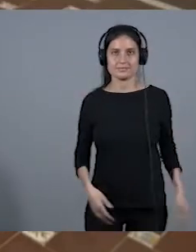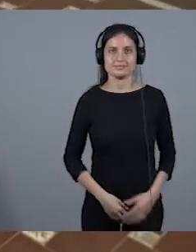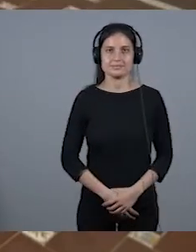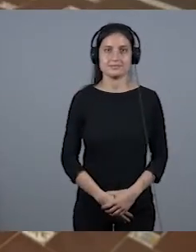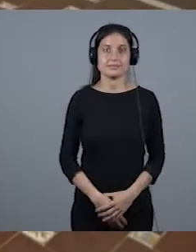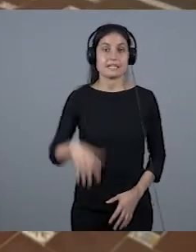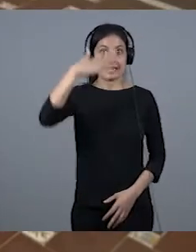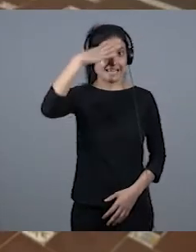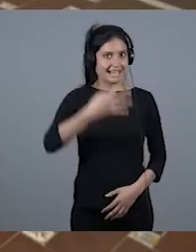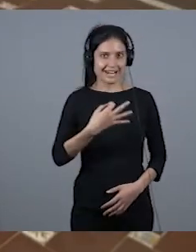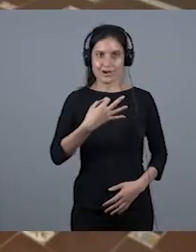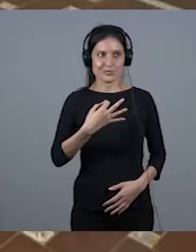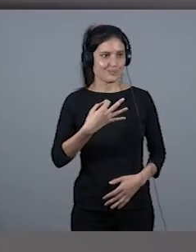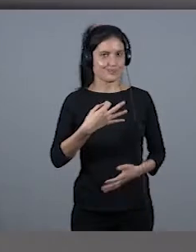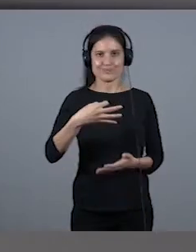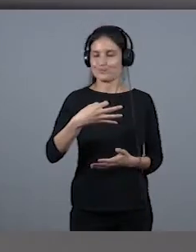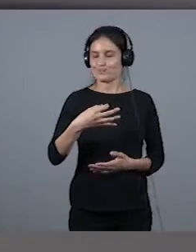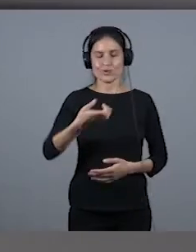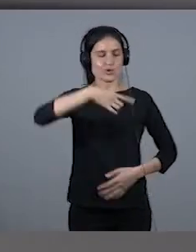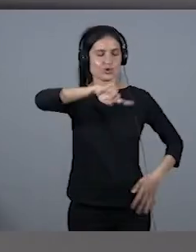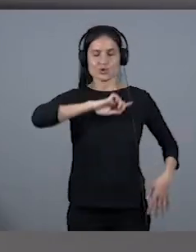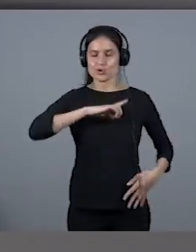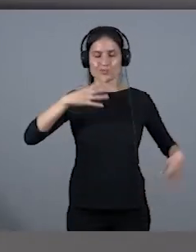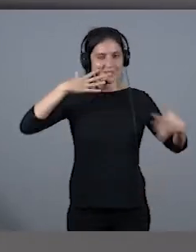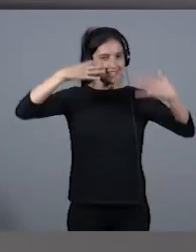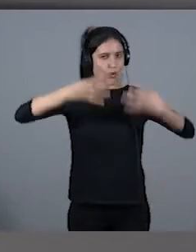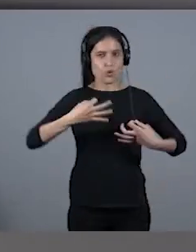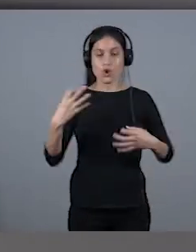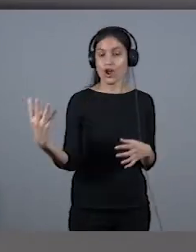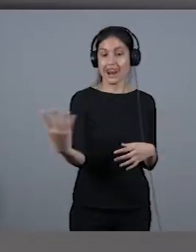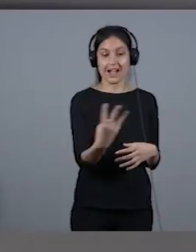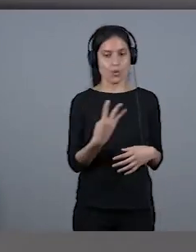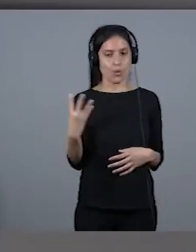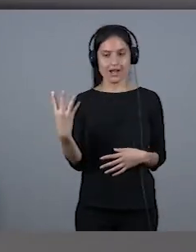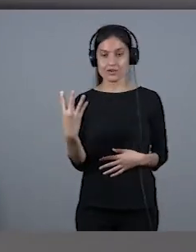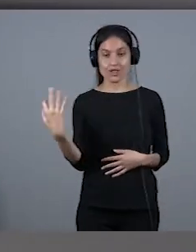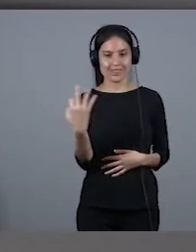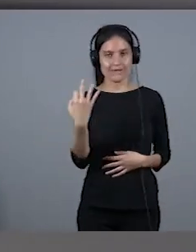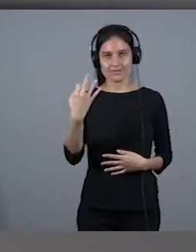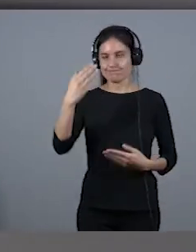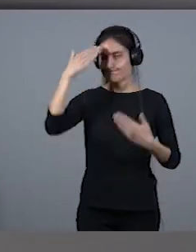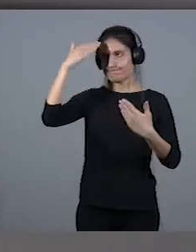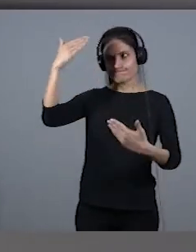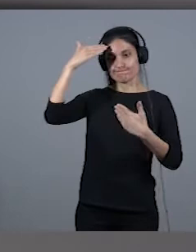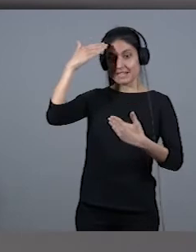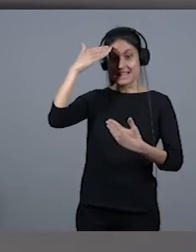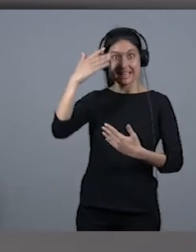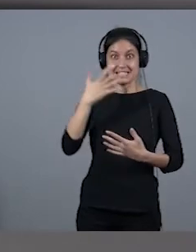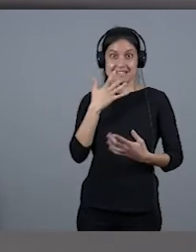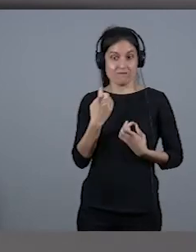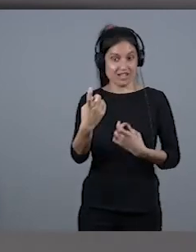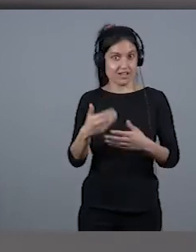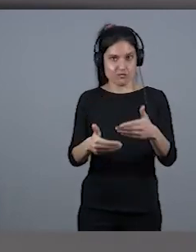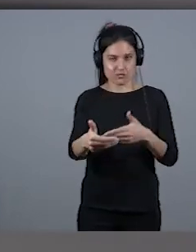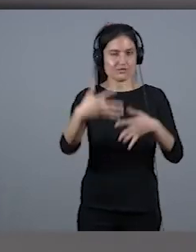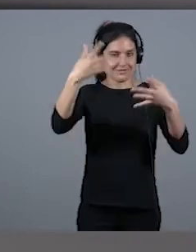Bueno, creo que no nos queda ninguna duda de que las cuatro merecían este homenaje y los que quedan por venir. Espero que sean muchos.